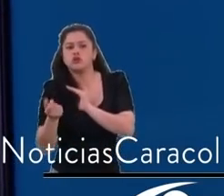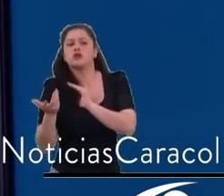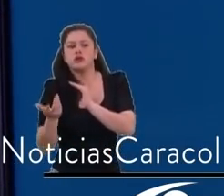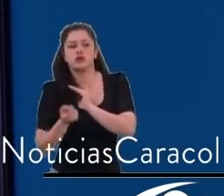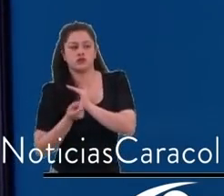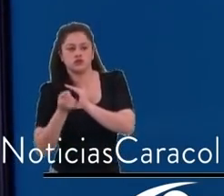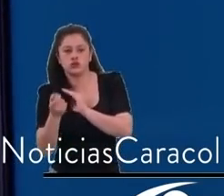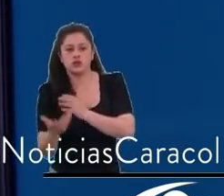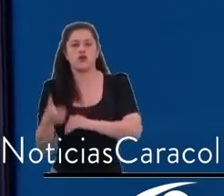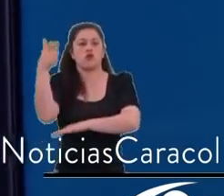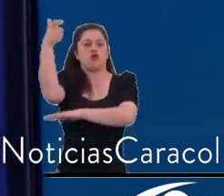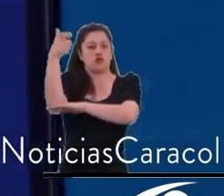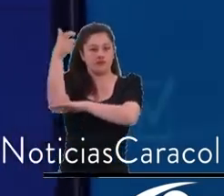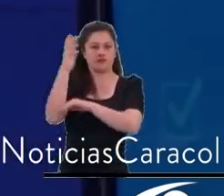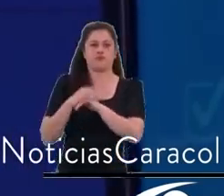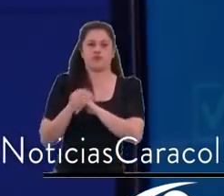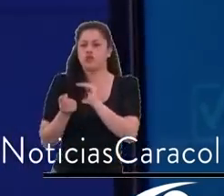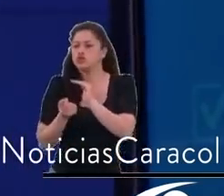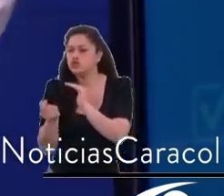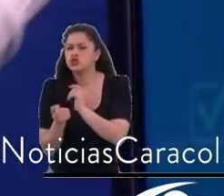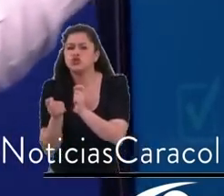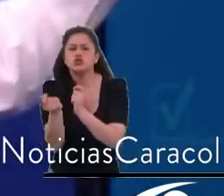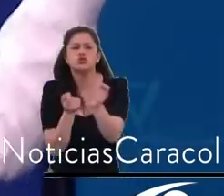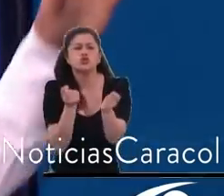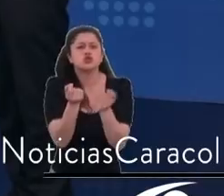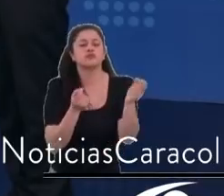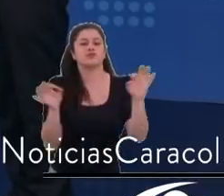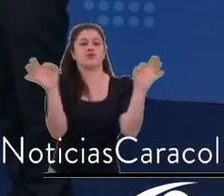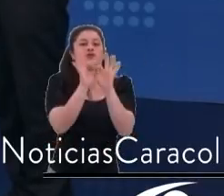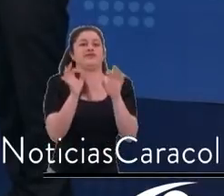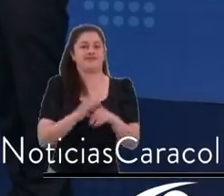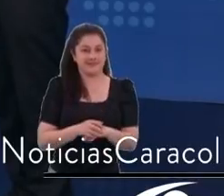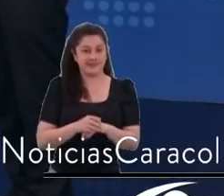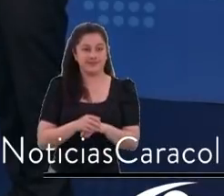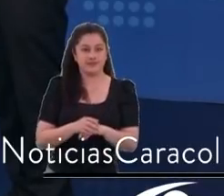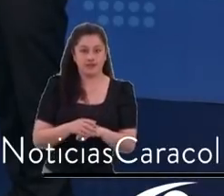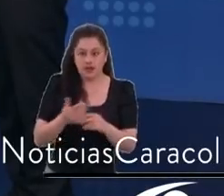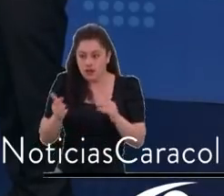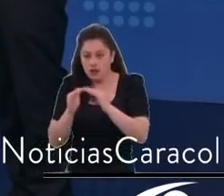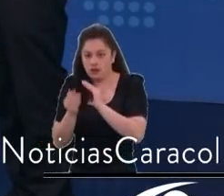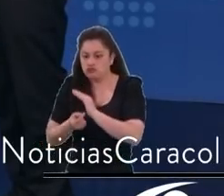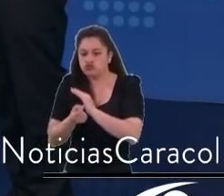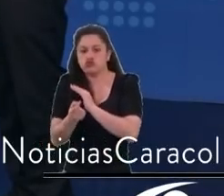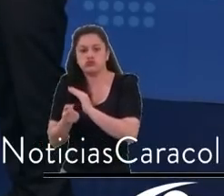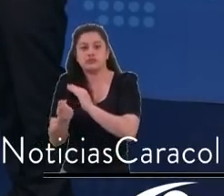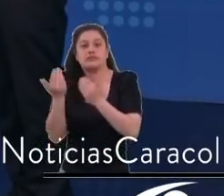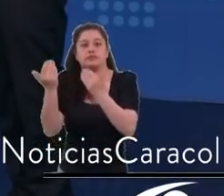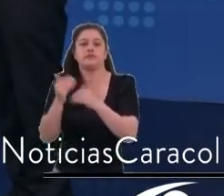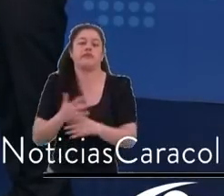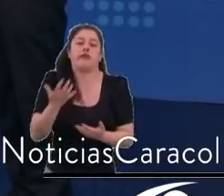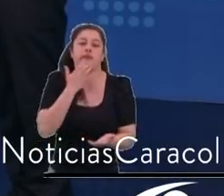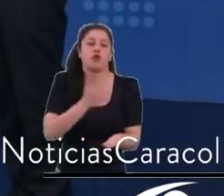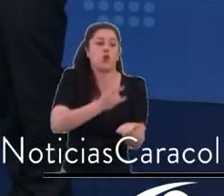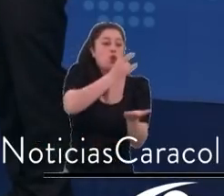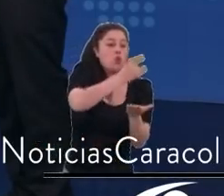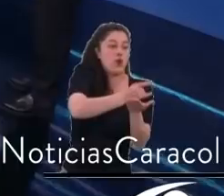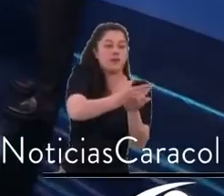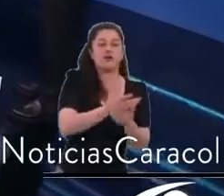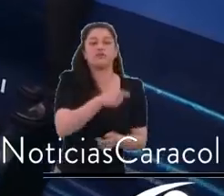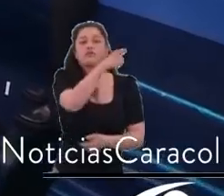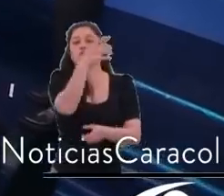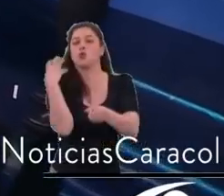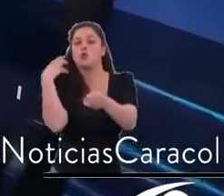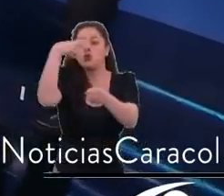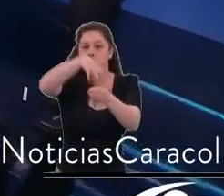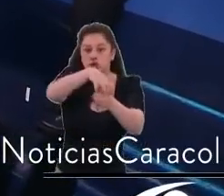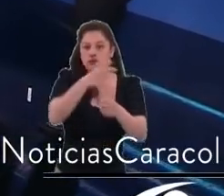minutos, no importa si su merced está en Usma, en Ciudad Bolívar, en Kennedy, en Usaquén, que todos los servicios sociales y públicos le queden en promedio